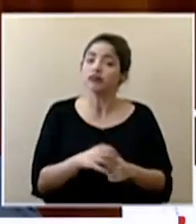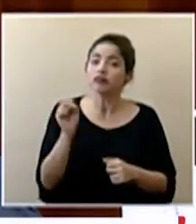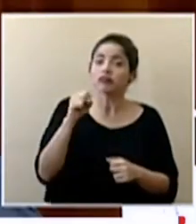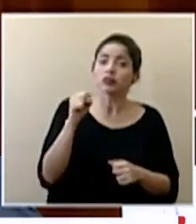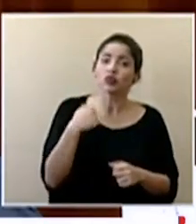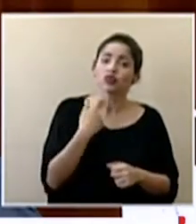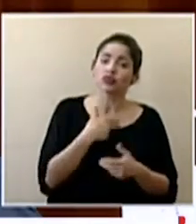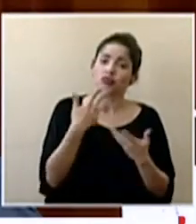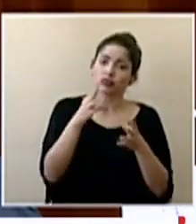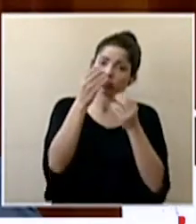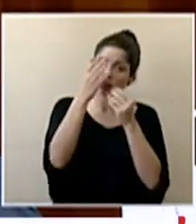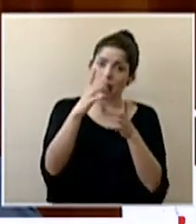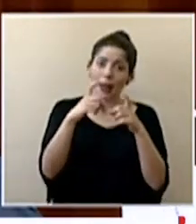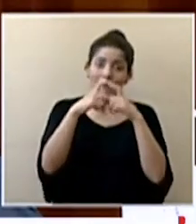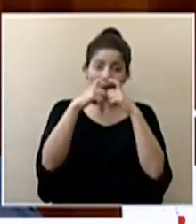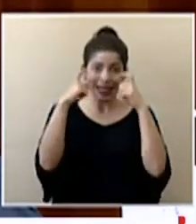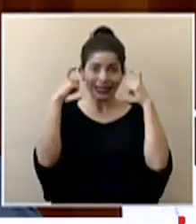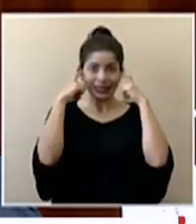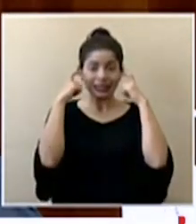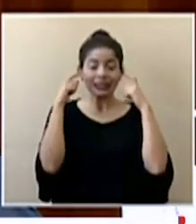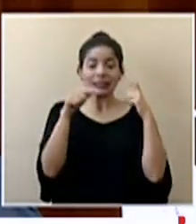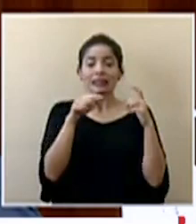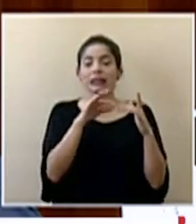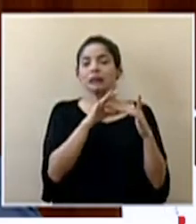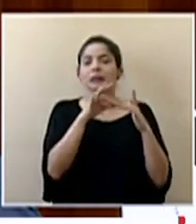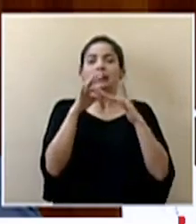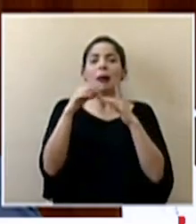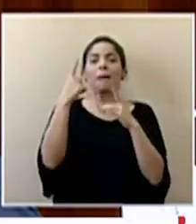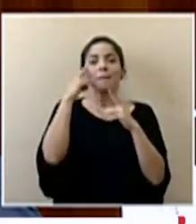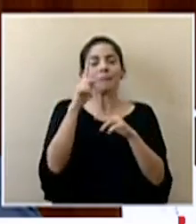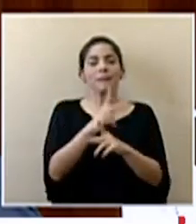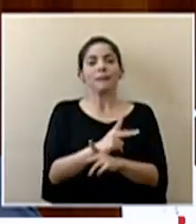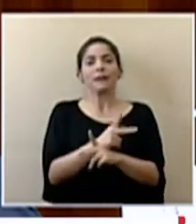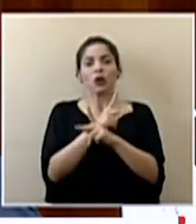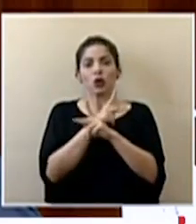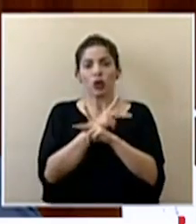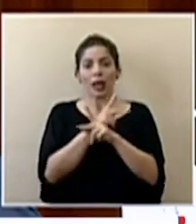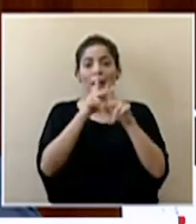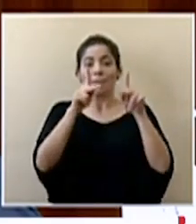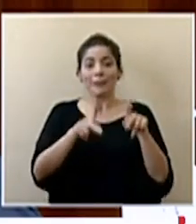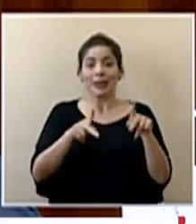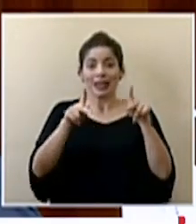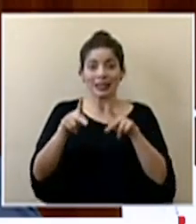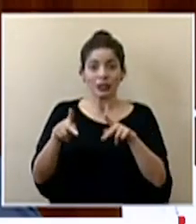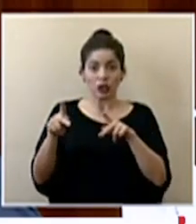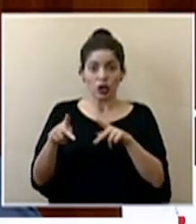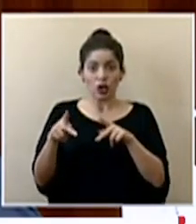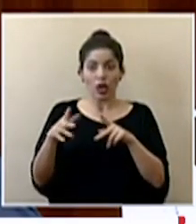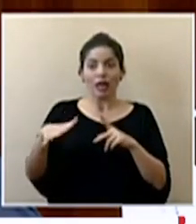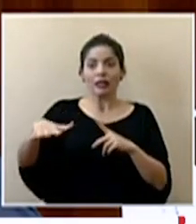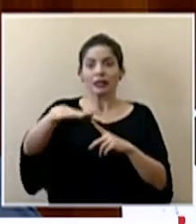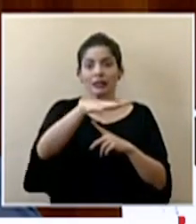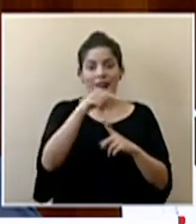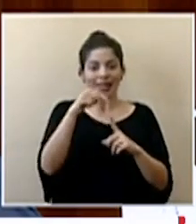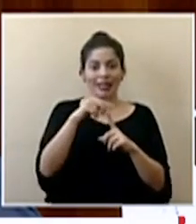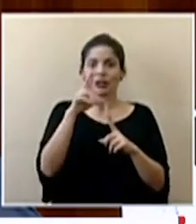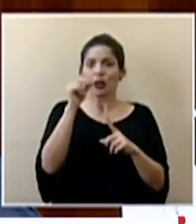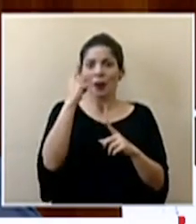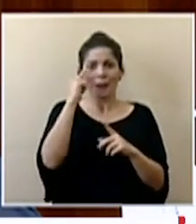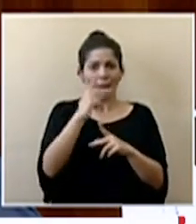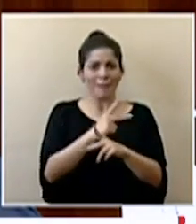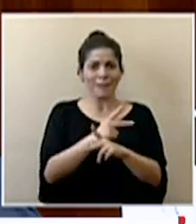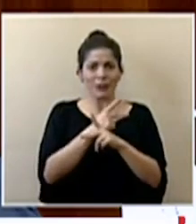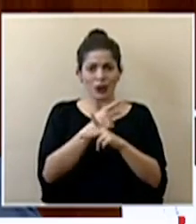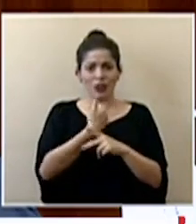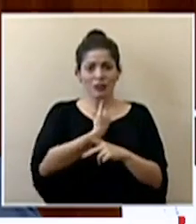indicado que las mascarillas son especialmente para proteger a las personas que están alrededor no tanto para proteger a las